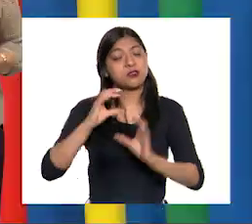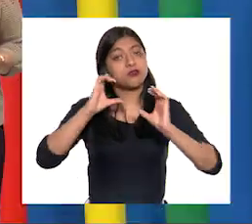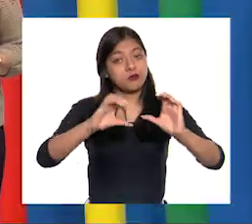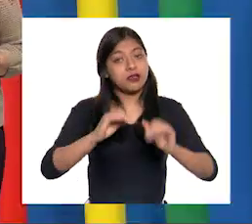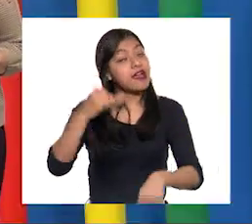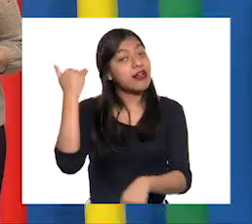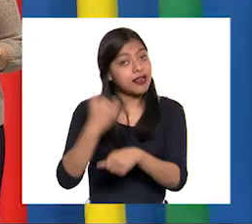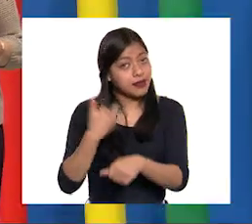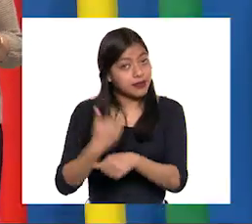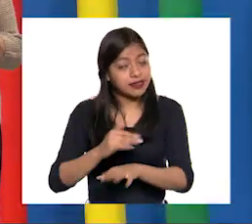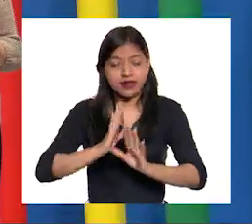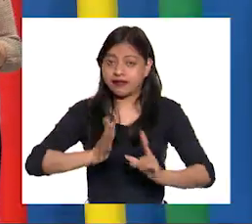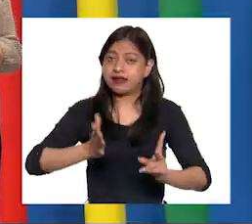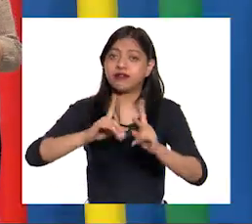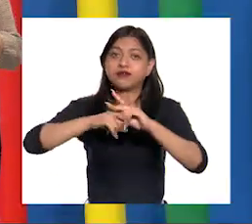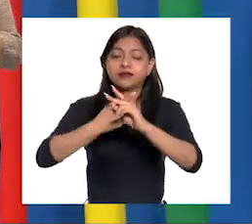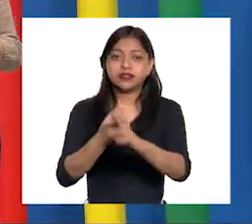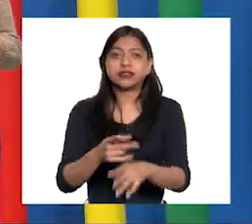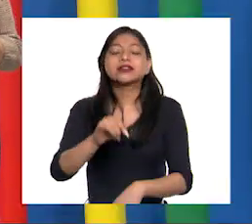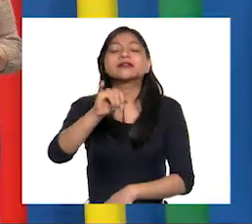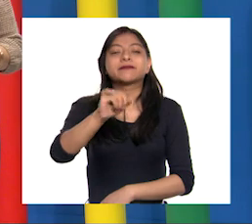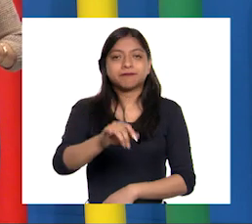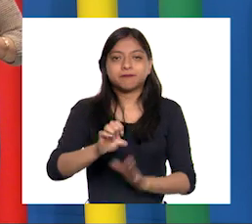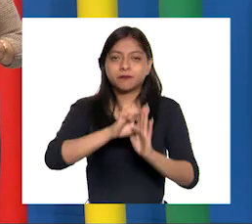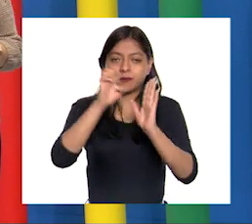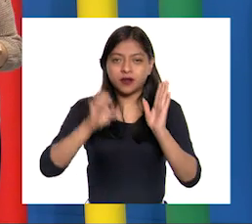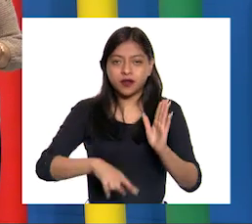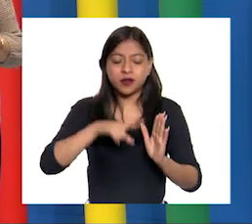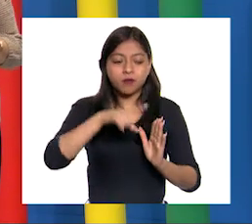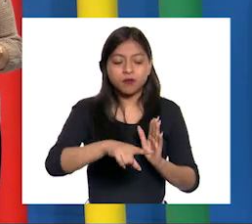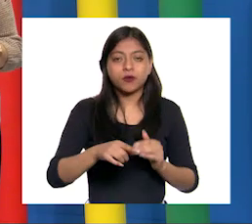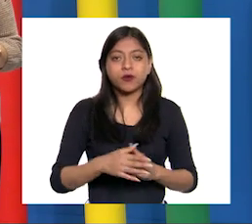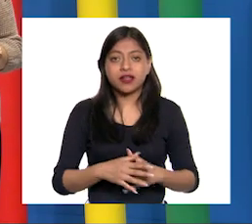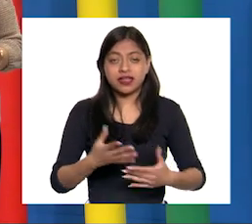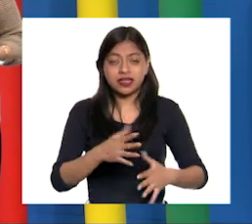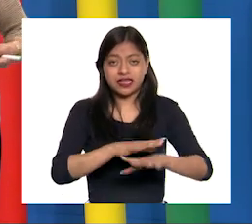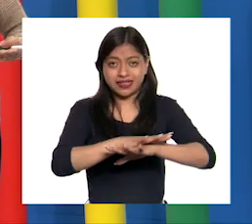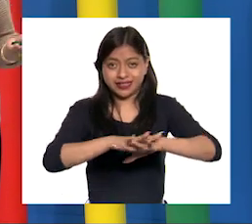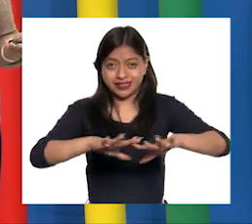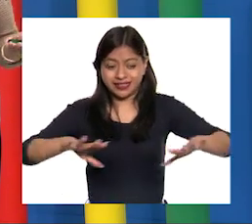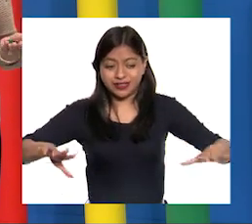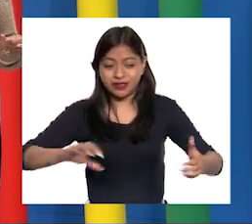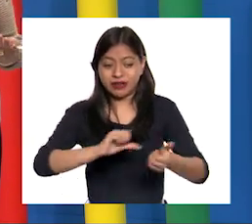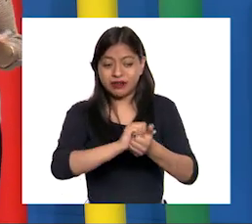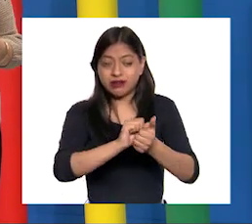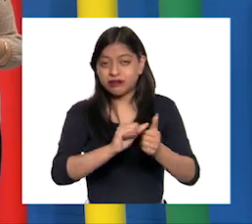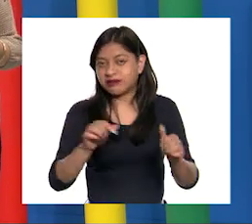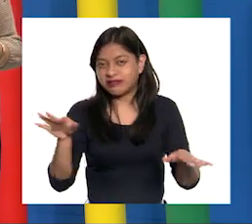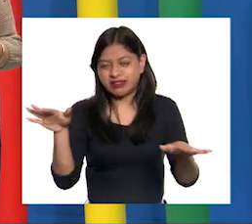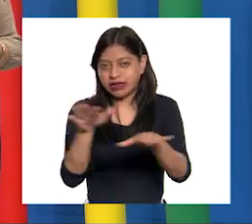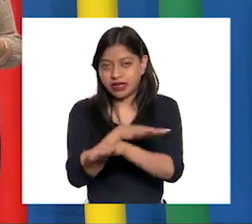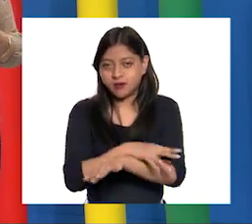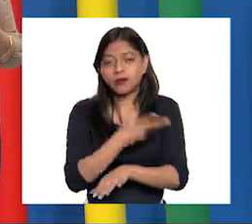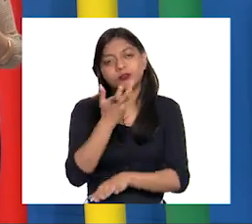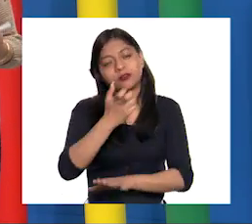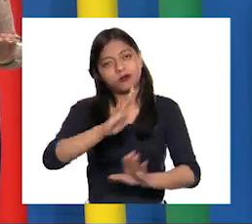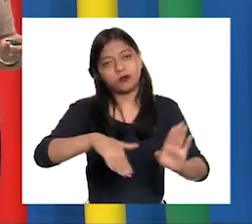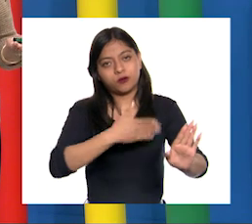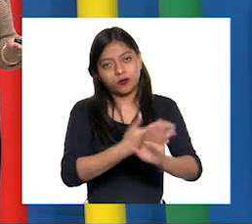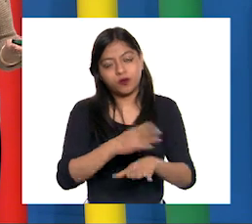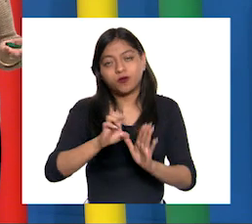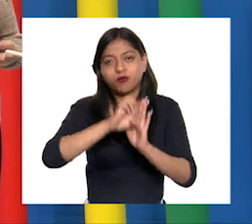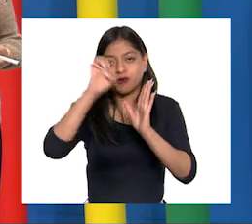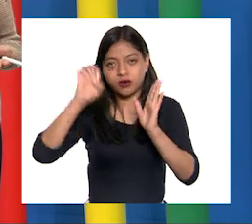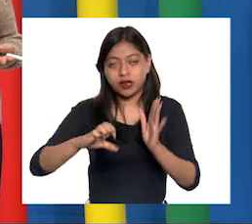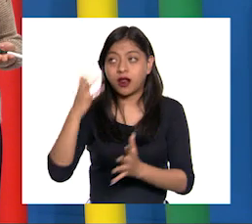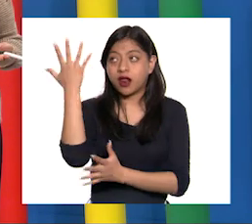Así es, cualquier modificación que se haga en el suelo lo afecta Por ejemplo, la tala de